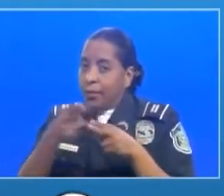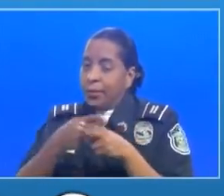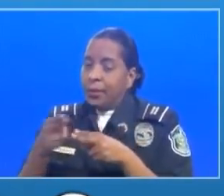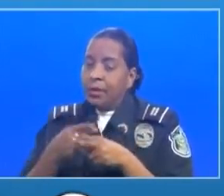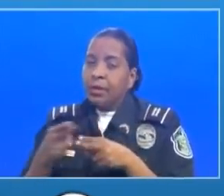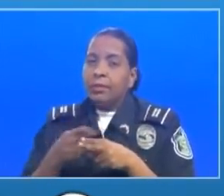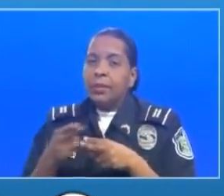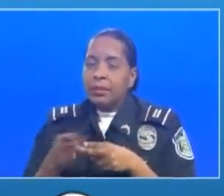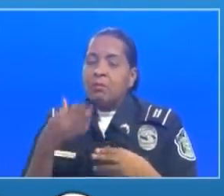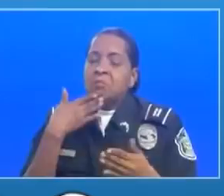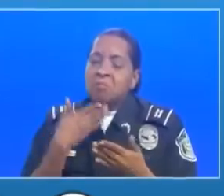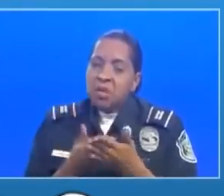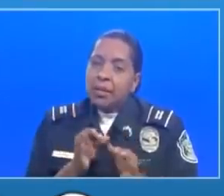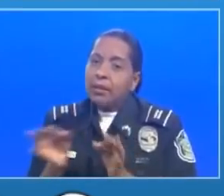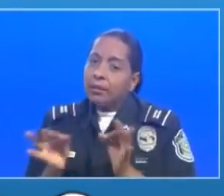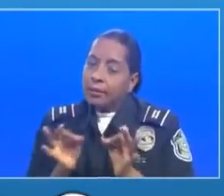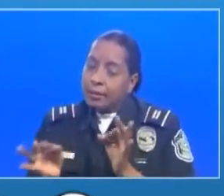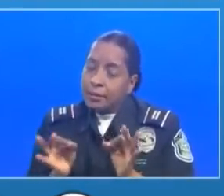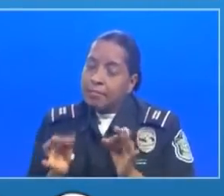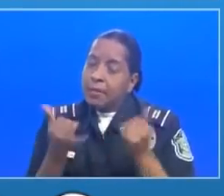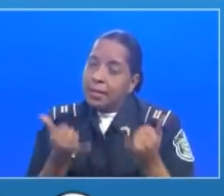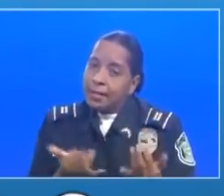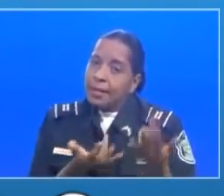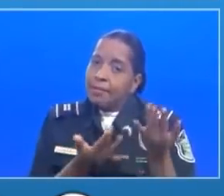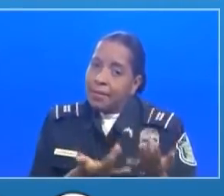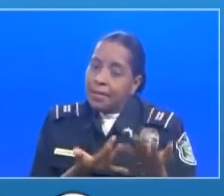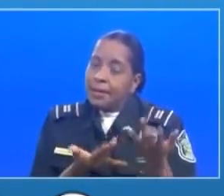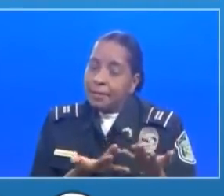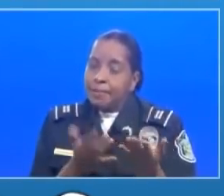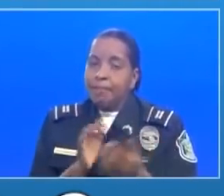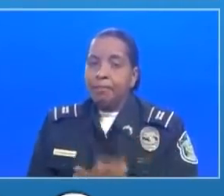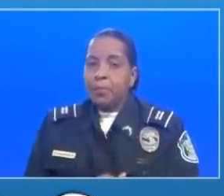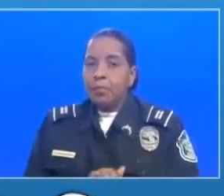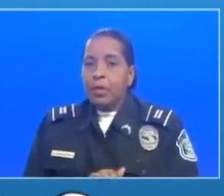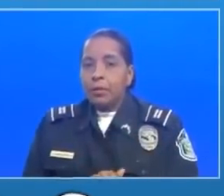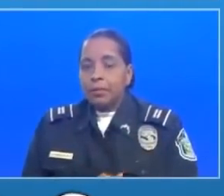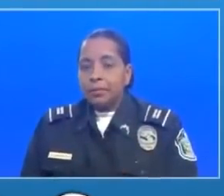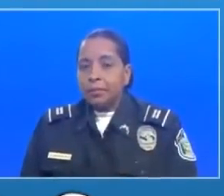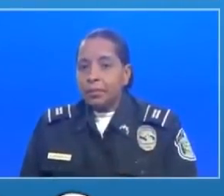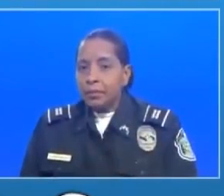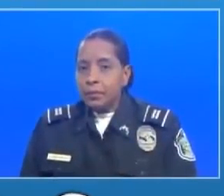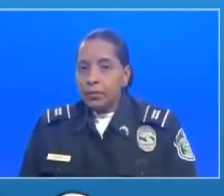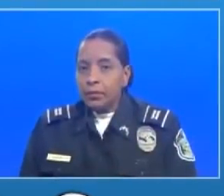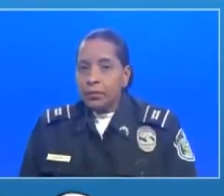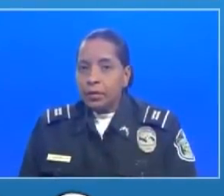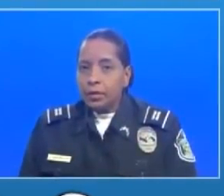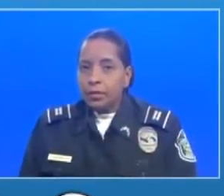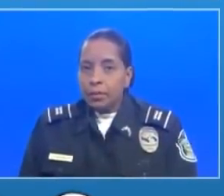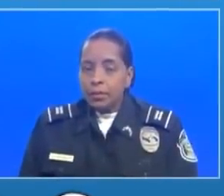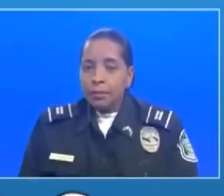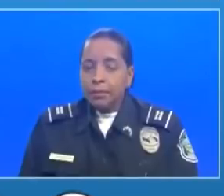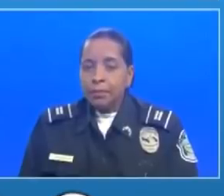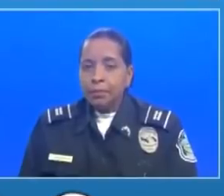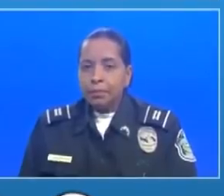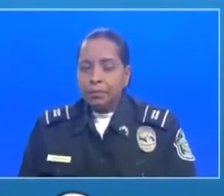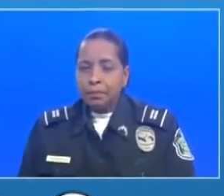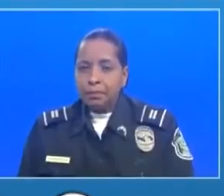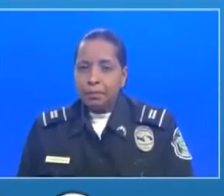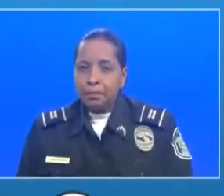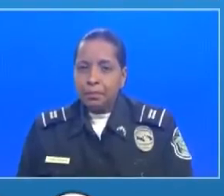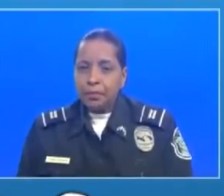tengamos esa buena noticia y podamos de esta manera aliviar la situación en que viven muchas familias panameñas